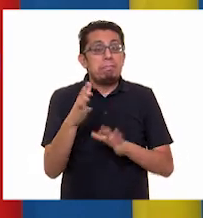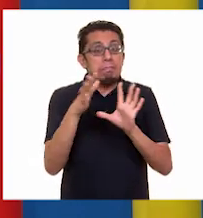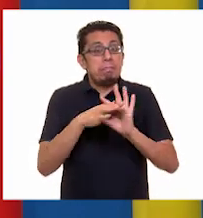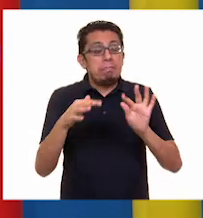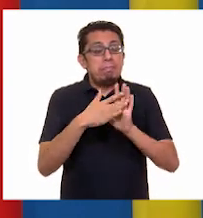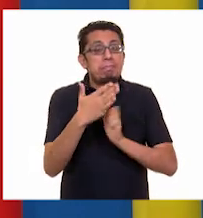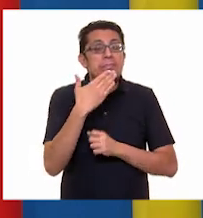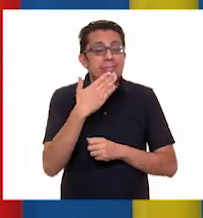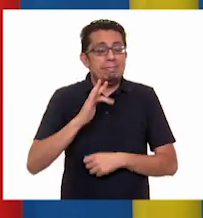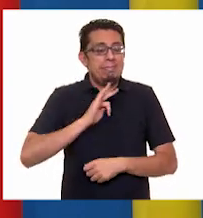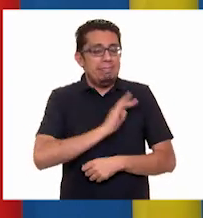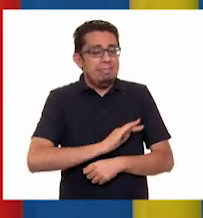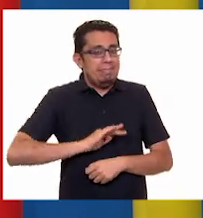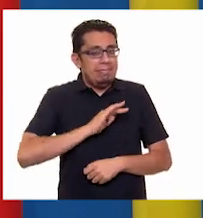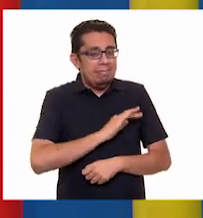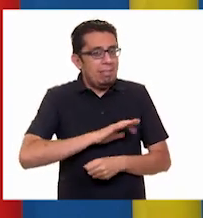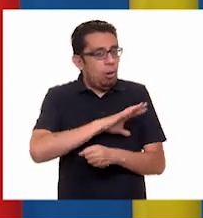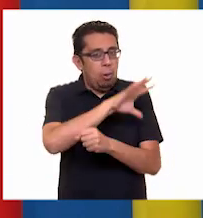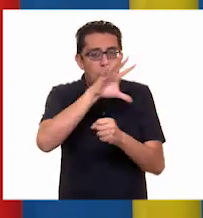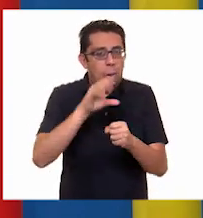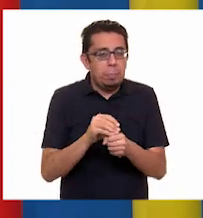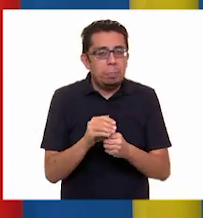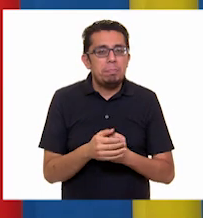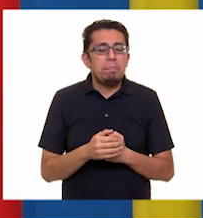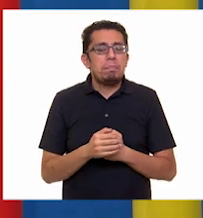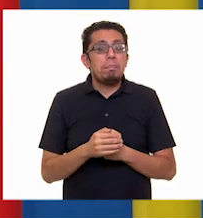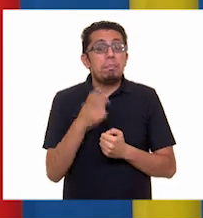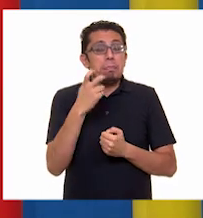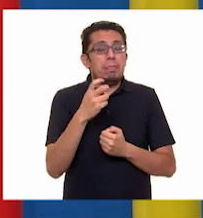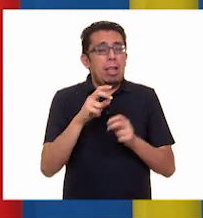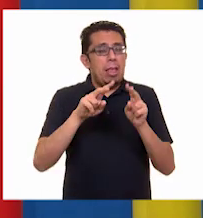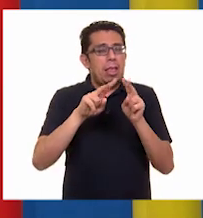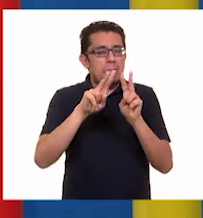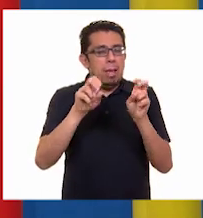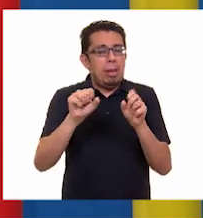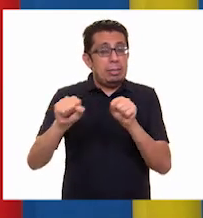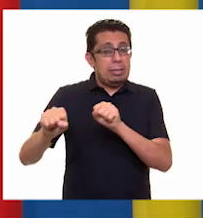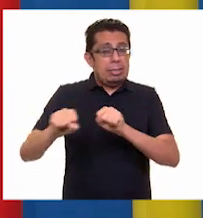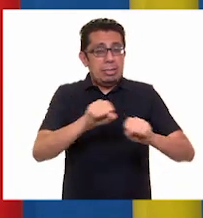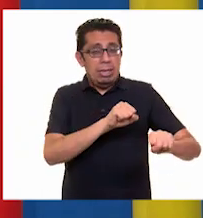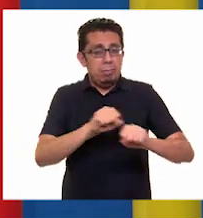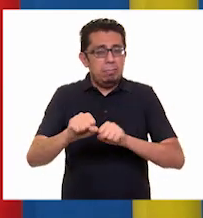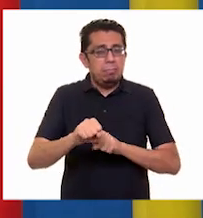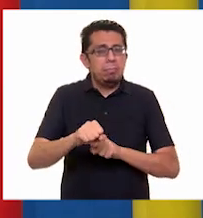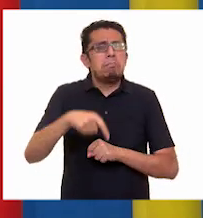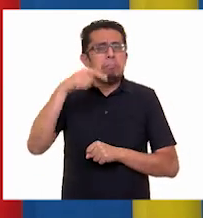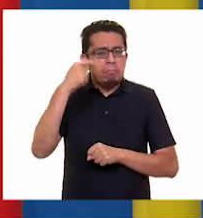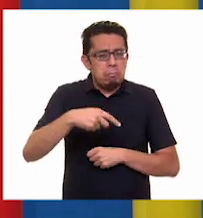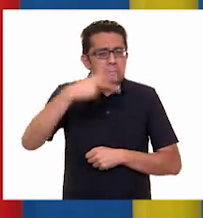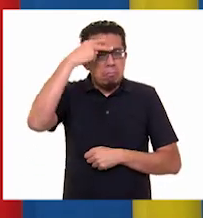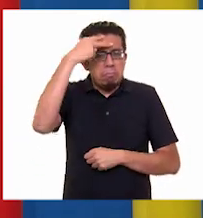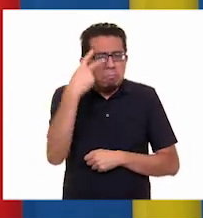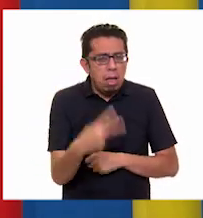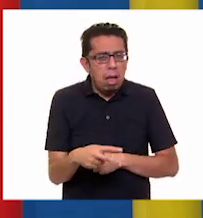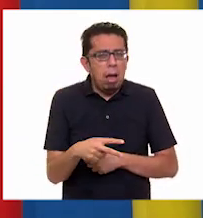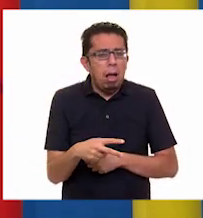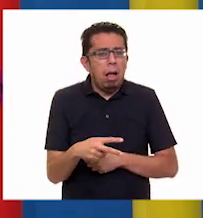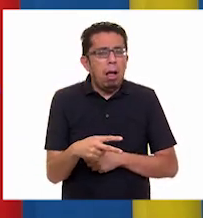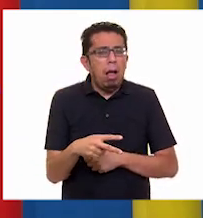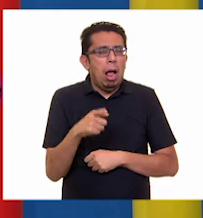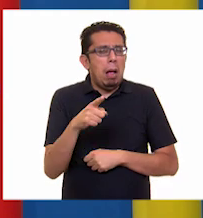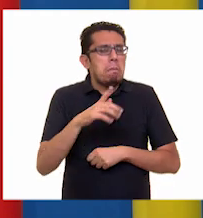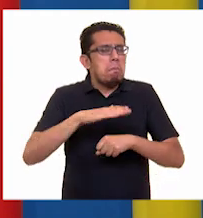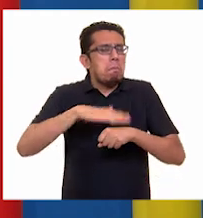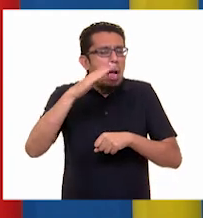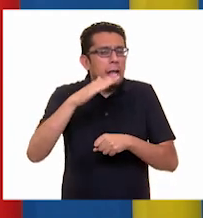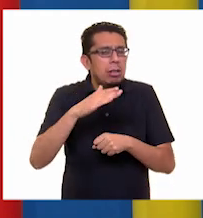esta definición tan completa. A propósito de los sismos, conviene señalar que en México la mayor parte de ellos se